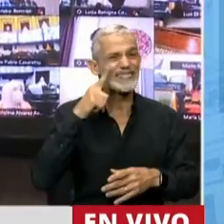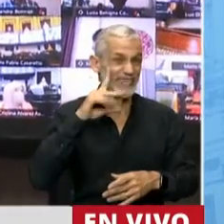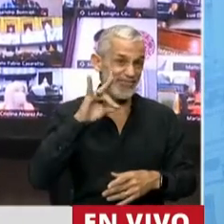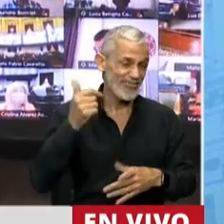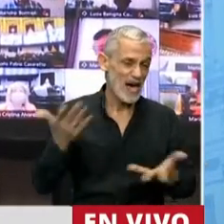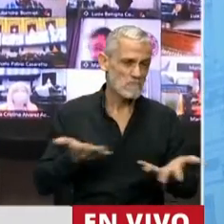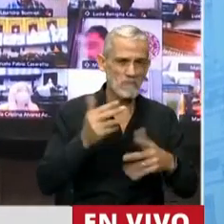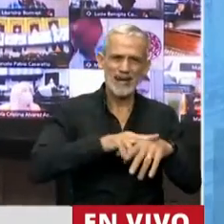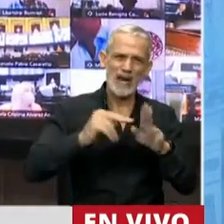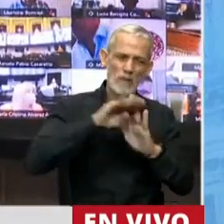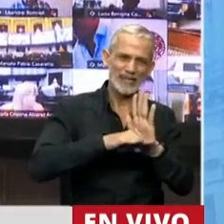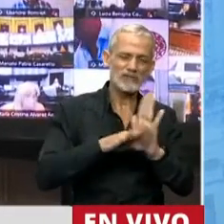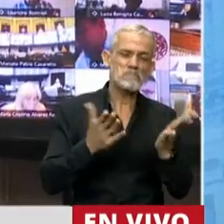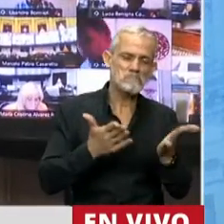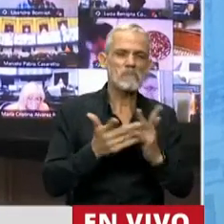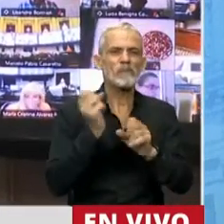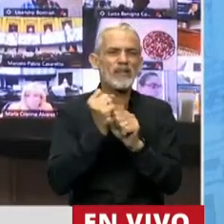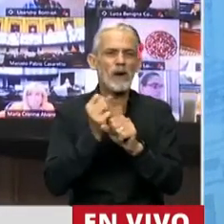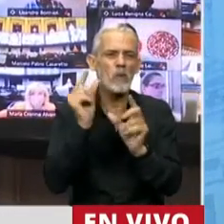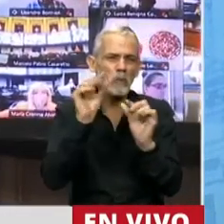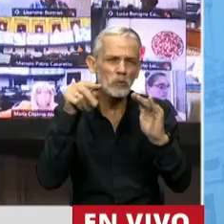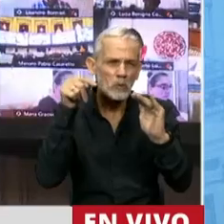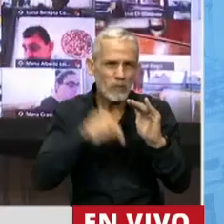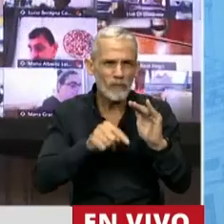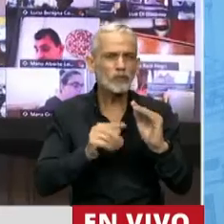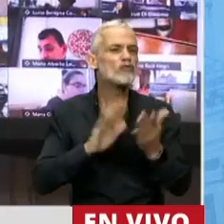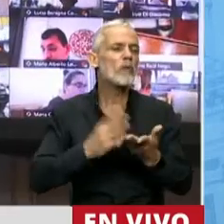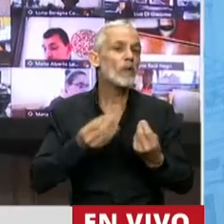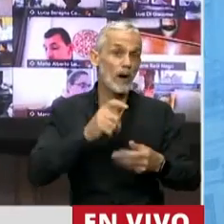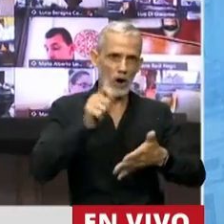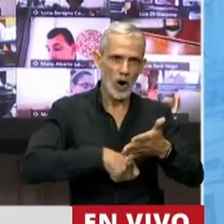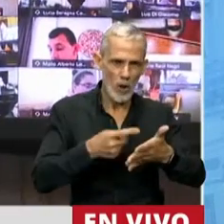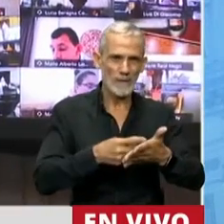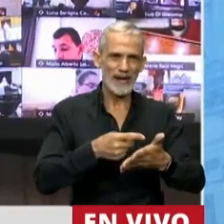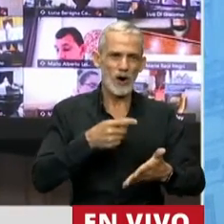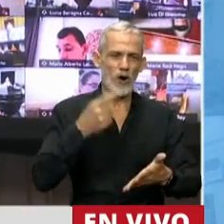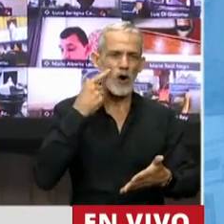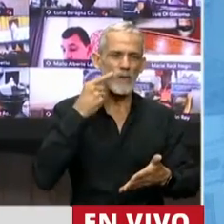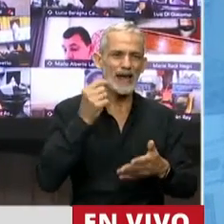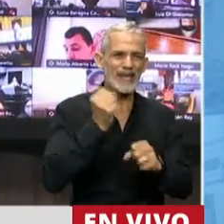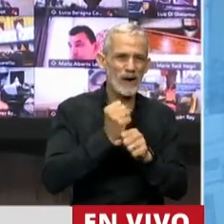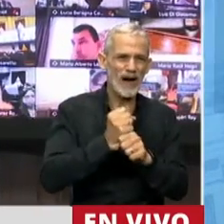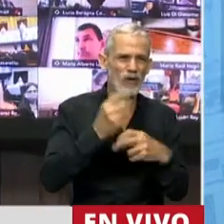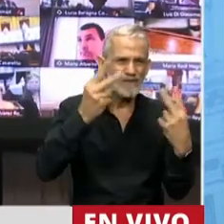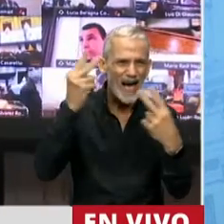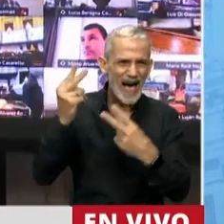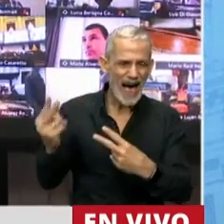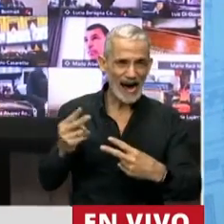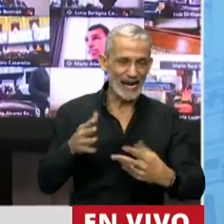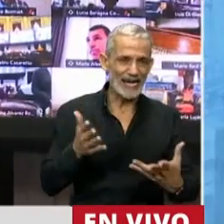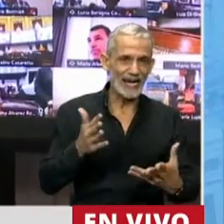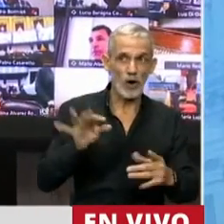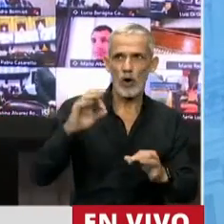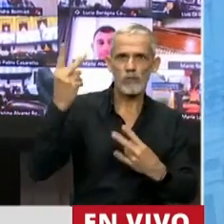Y teníamos un trabajo un poquito más profundo en lo que era el convenio de trabajadores migrantes, donde ahí se